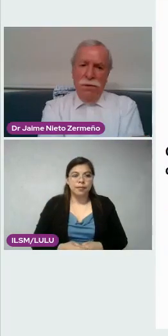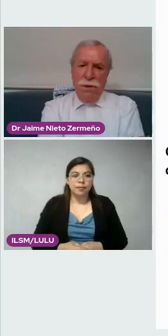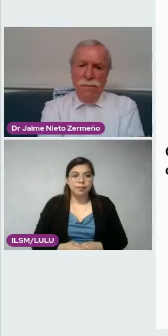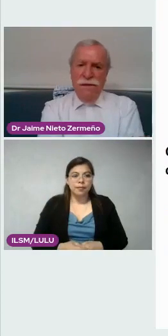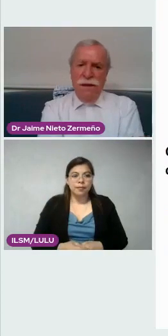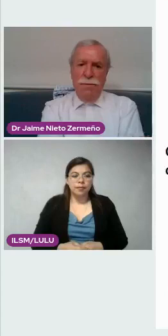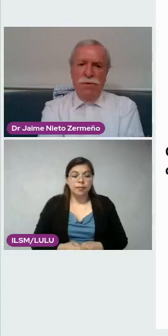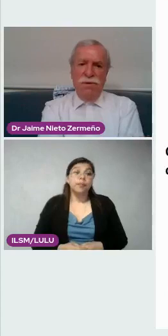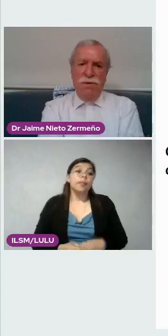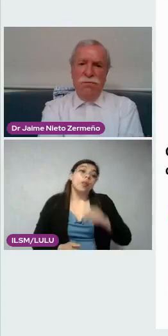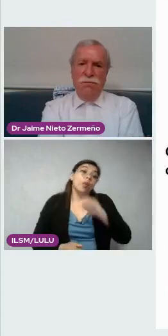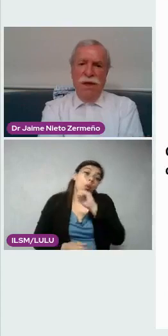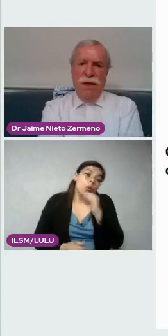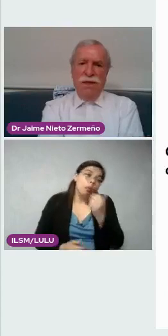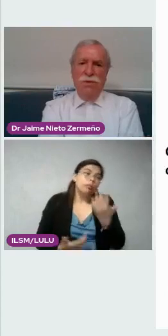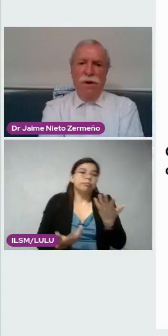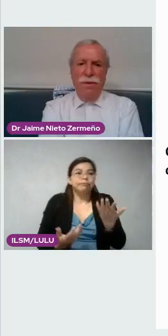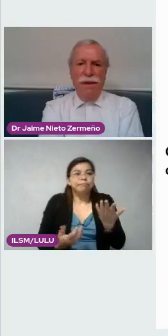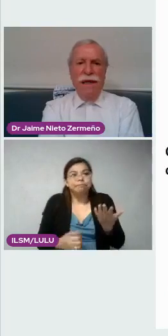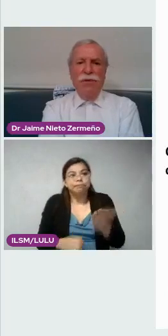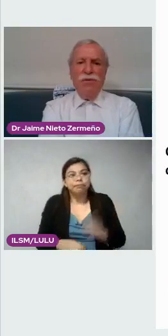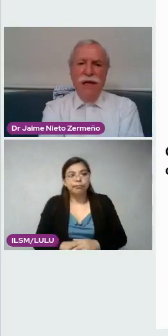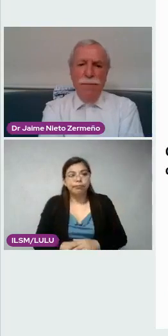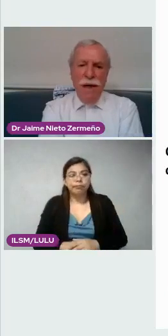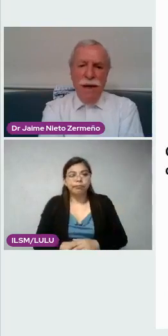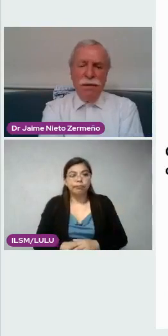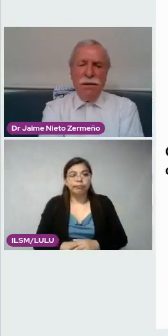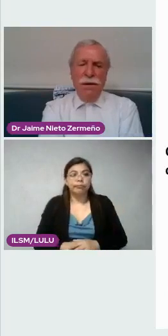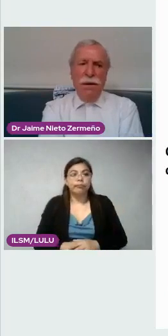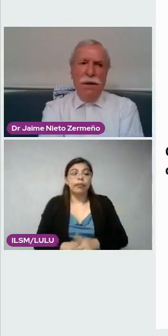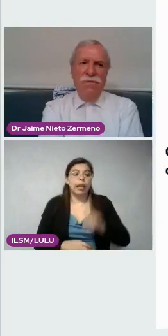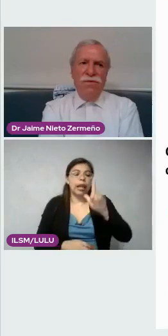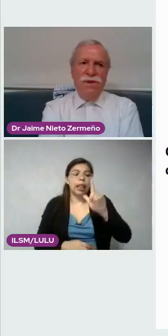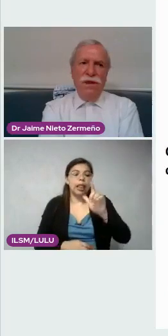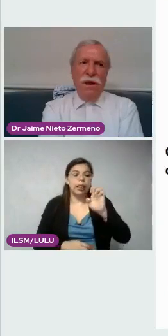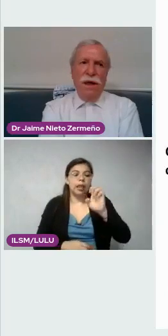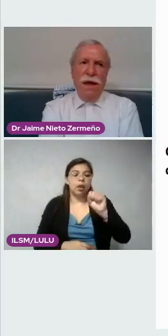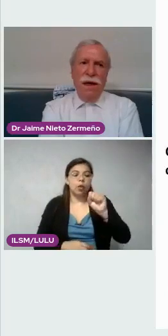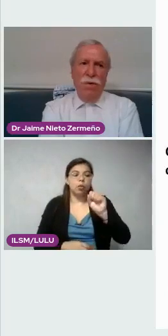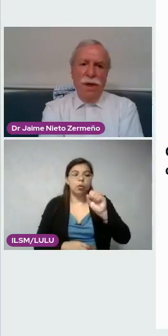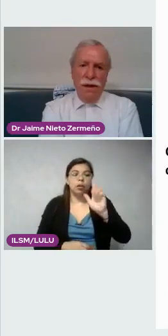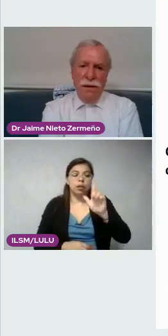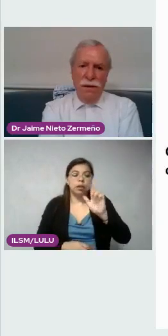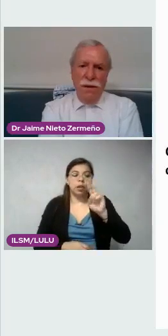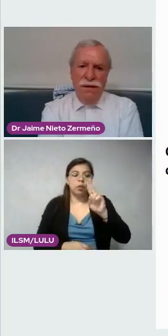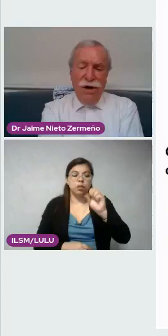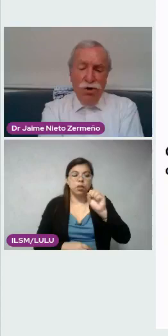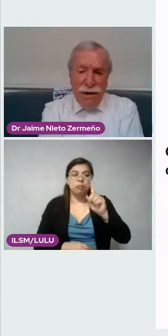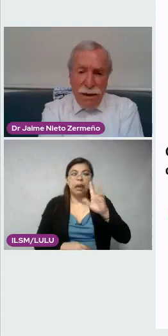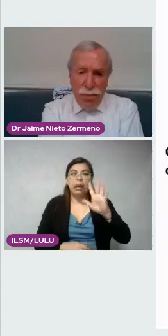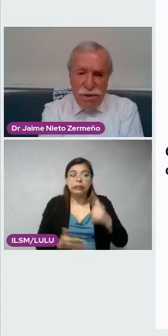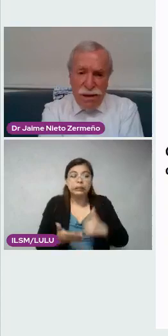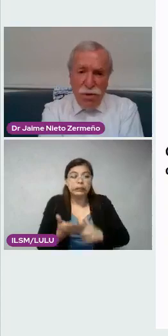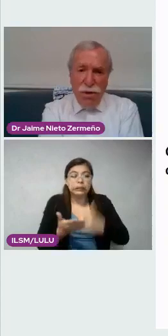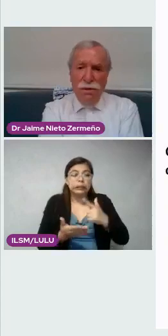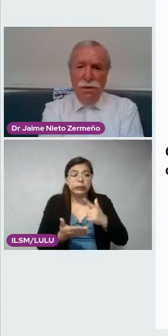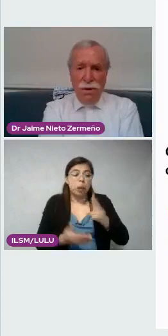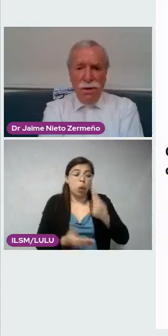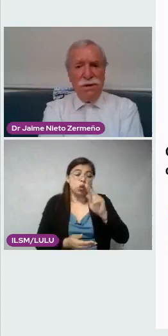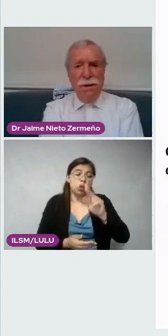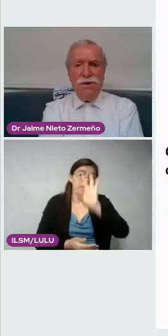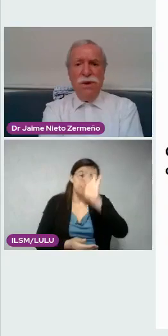Otro más tenemos. La sobrevida en leucemia linfocítica aguda. Es del 80%,